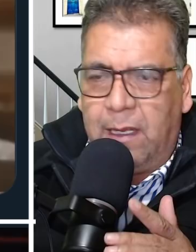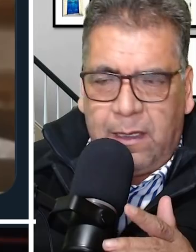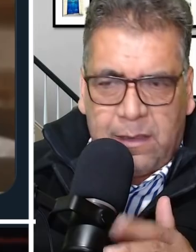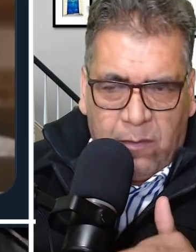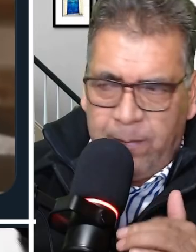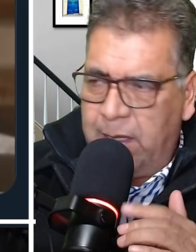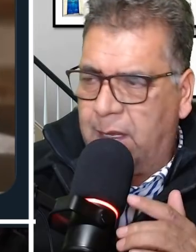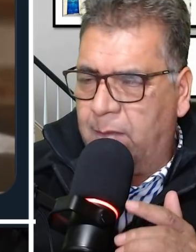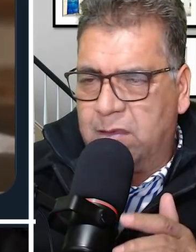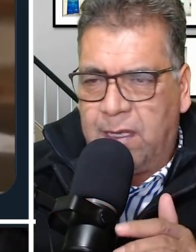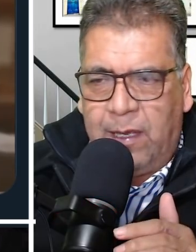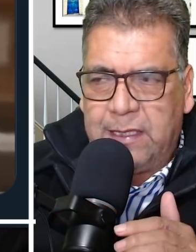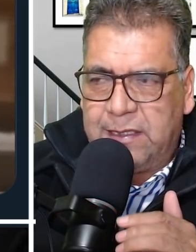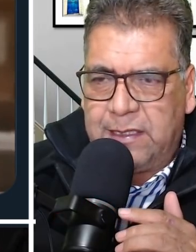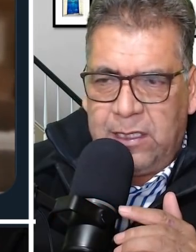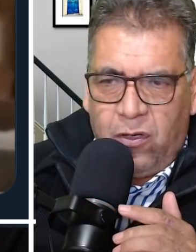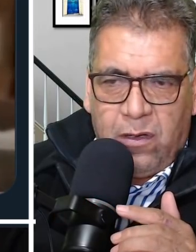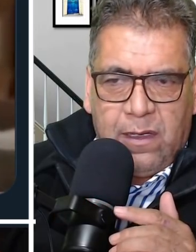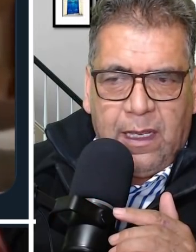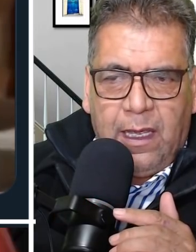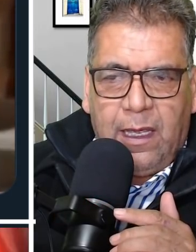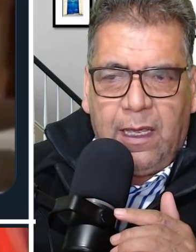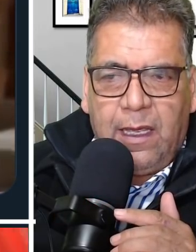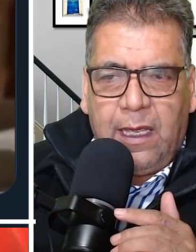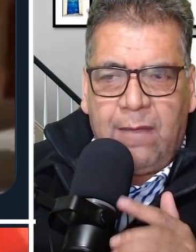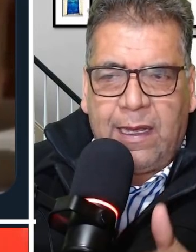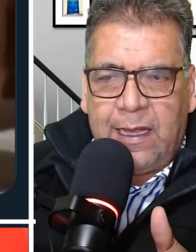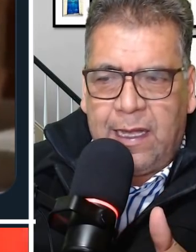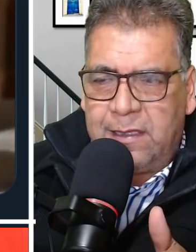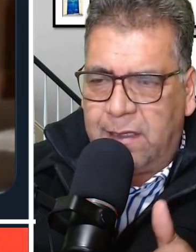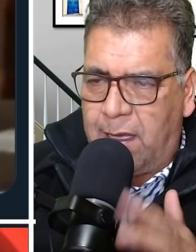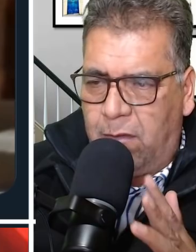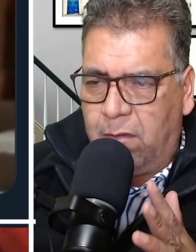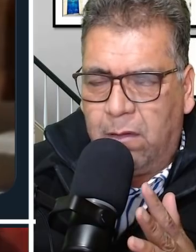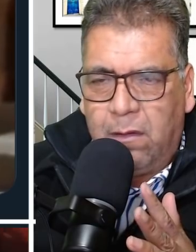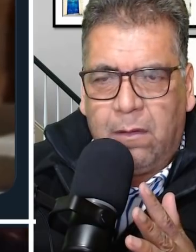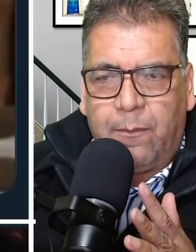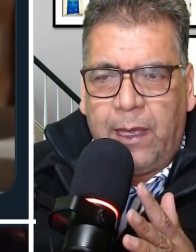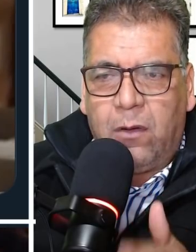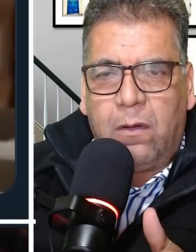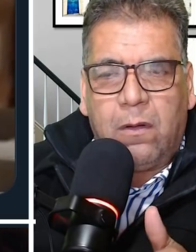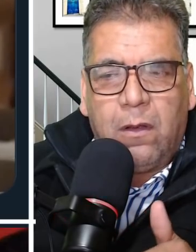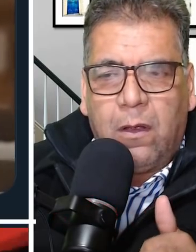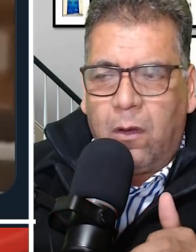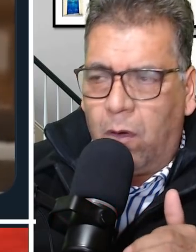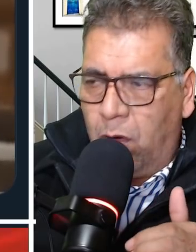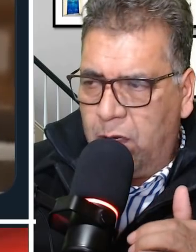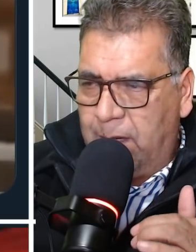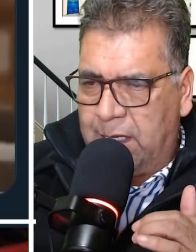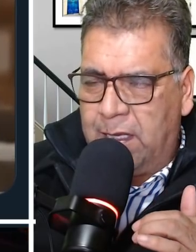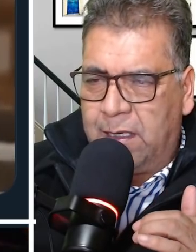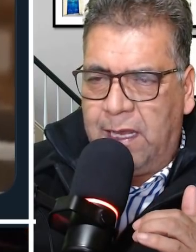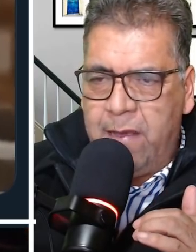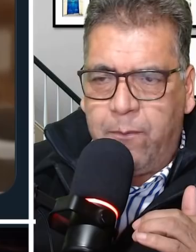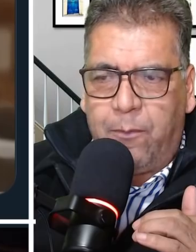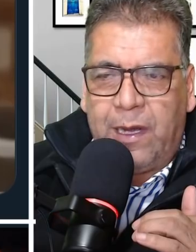Seguramente, seguramente, amigos y amigas, este señor iba a quedar encerrado. Pero hoy va